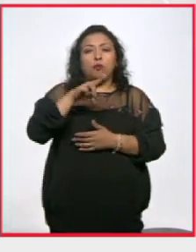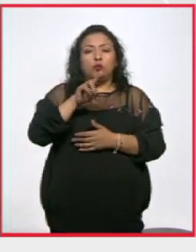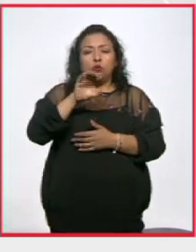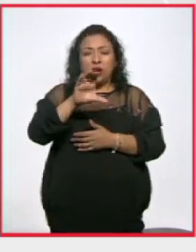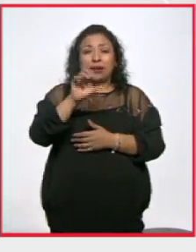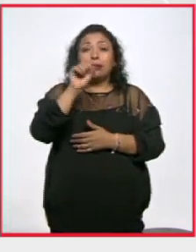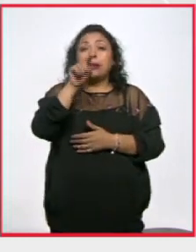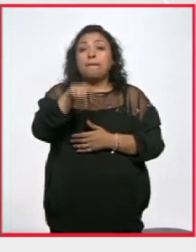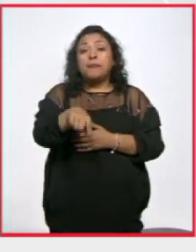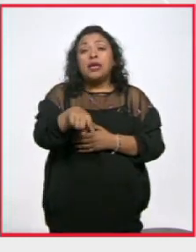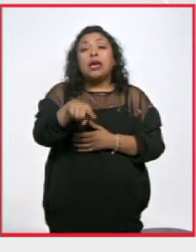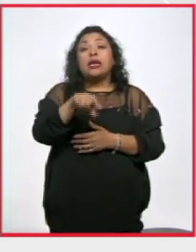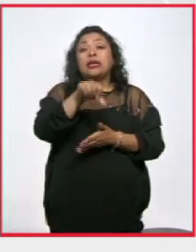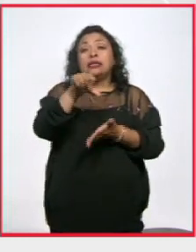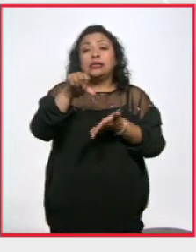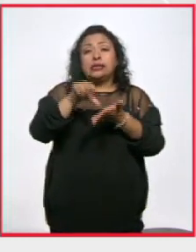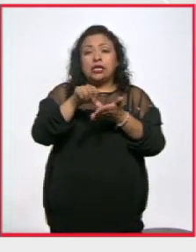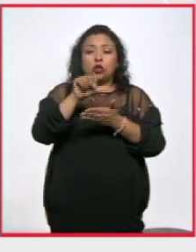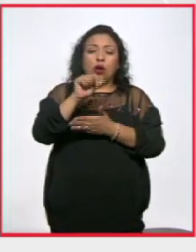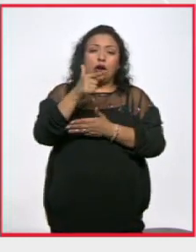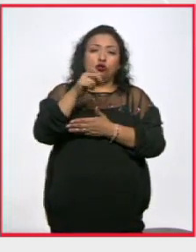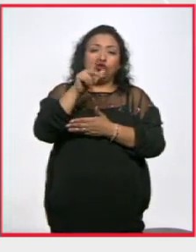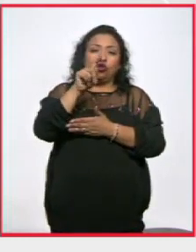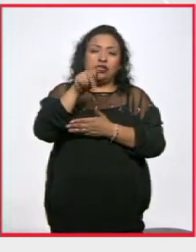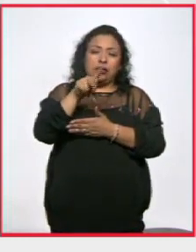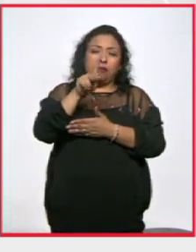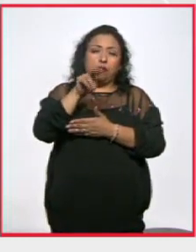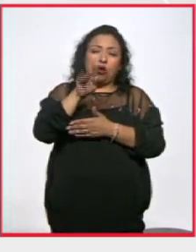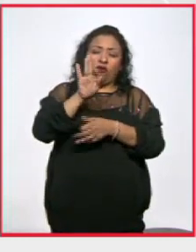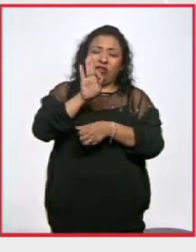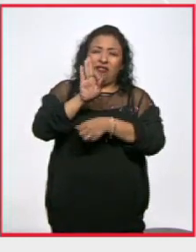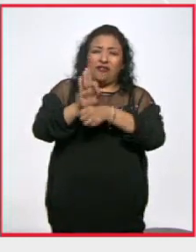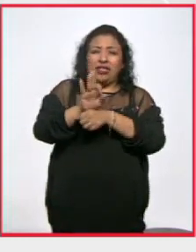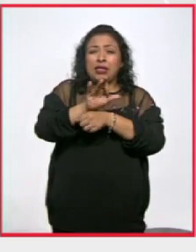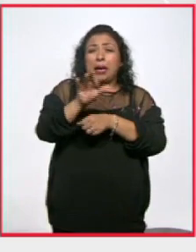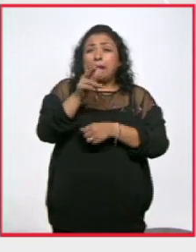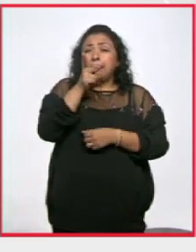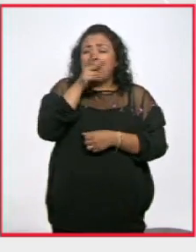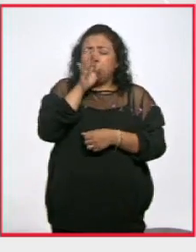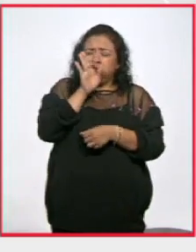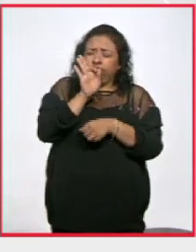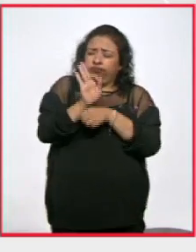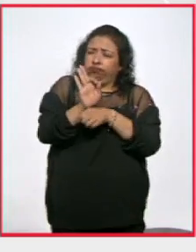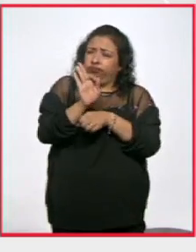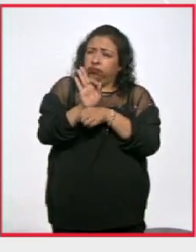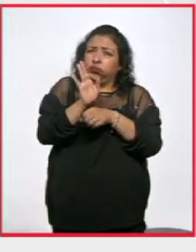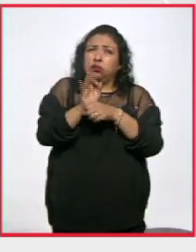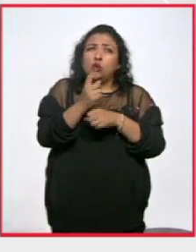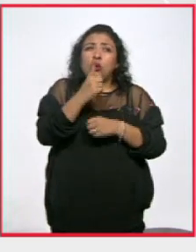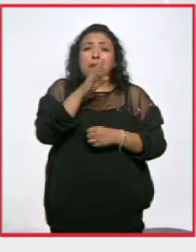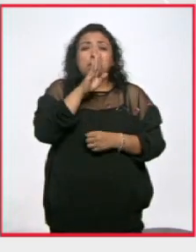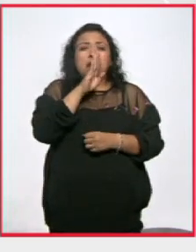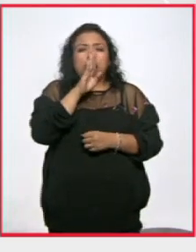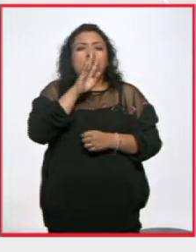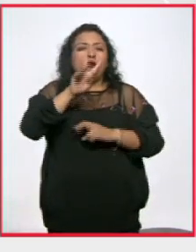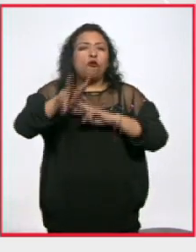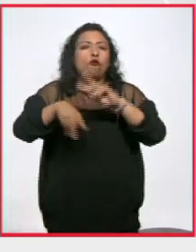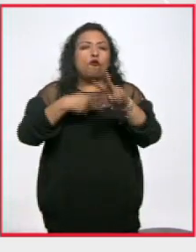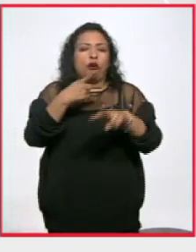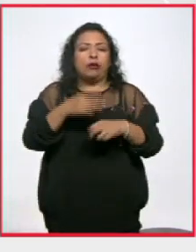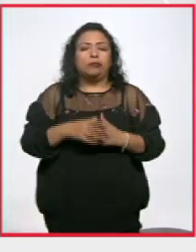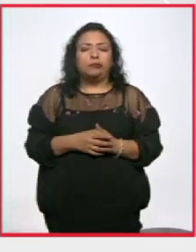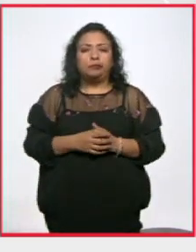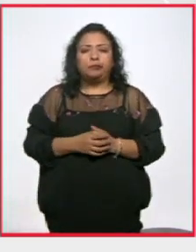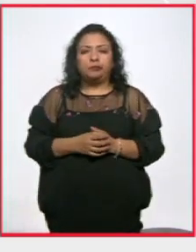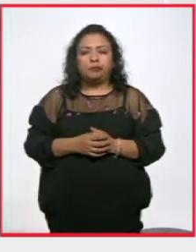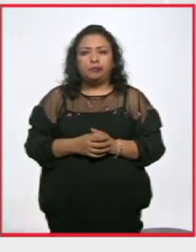así como también del Centro Agustín Pro, que ha defendido a los padres, y una de las madres ahí estuvieron presentes.